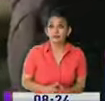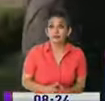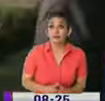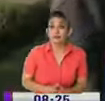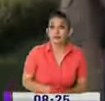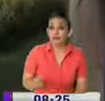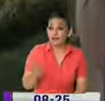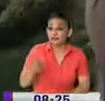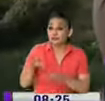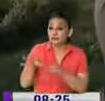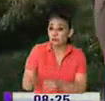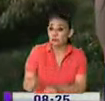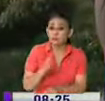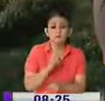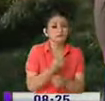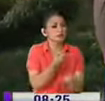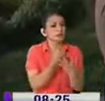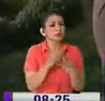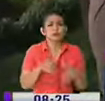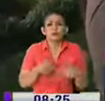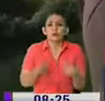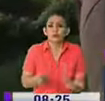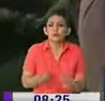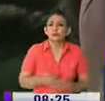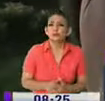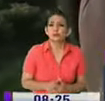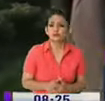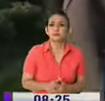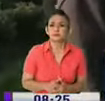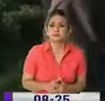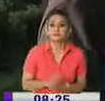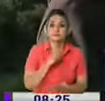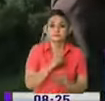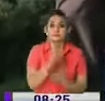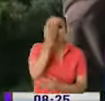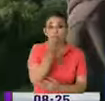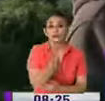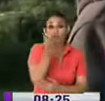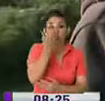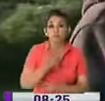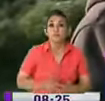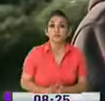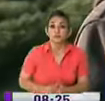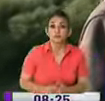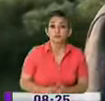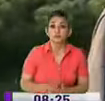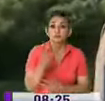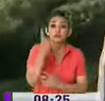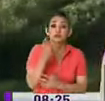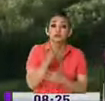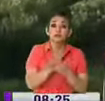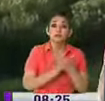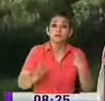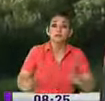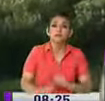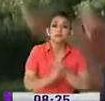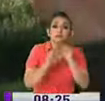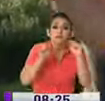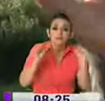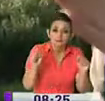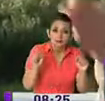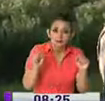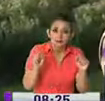secuestraron. Coméntenos, ¿cómo fue el asalto a su mamá? Un buen día, sí, fue el asalto a las once y media de la mañana porque ya